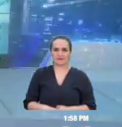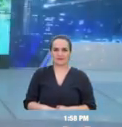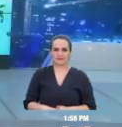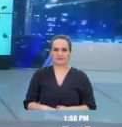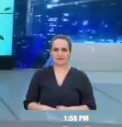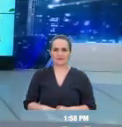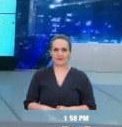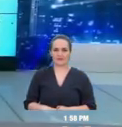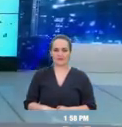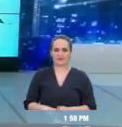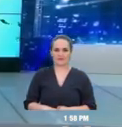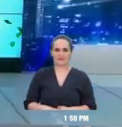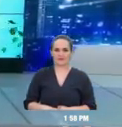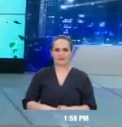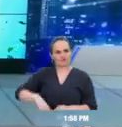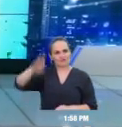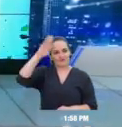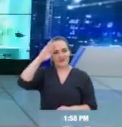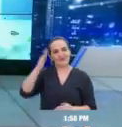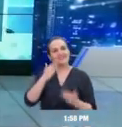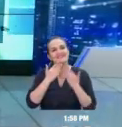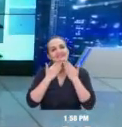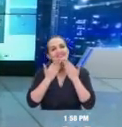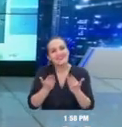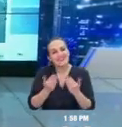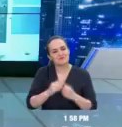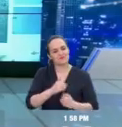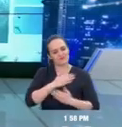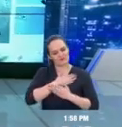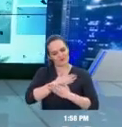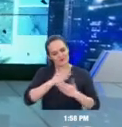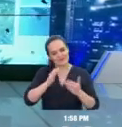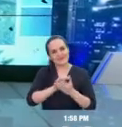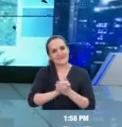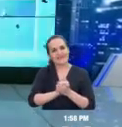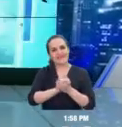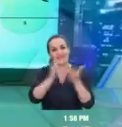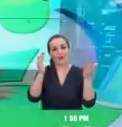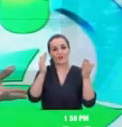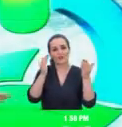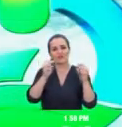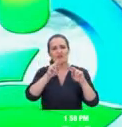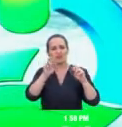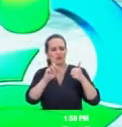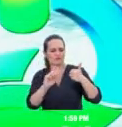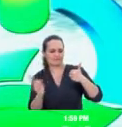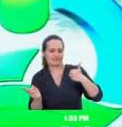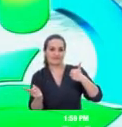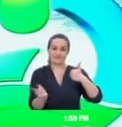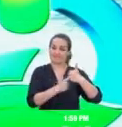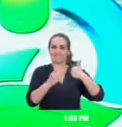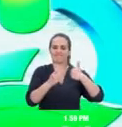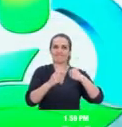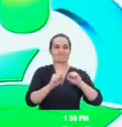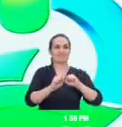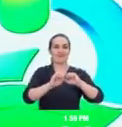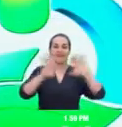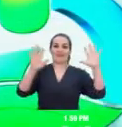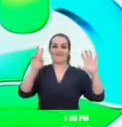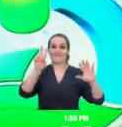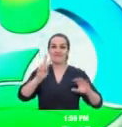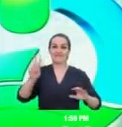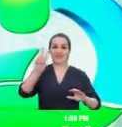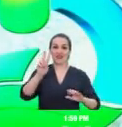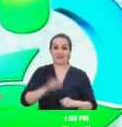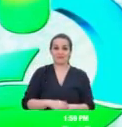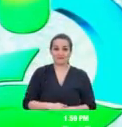Hola, tal? Gusto saludarlos de nuevo aquí en Click Verde con las noticias ambientales. Esta semana el mundo celebró el Día Internacional de los